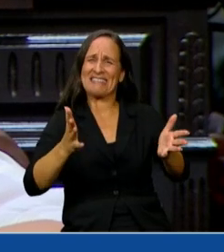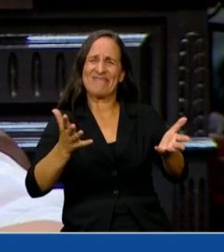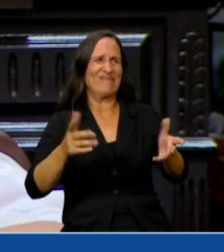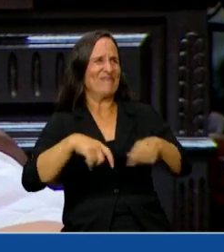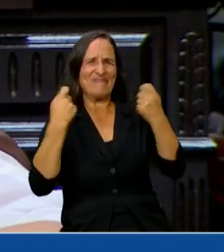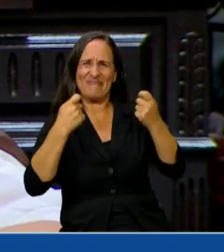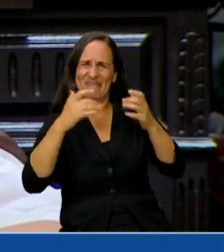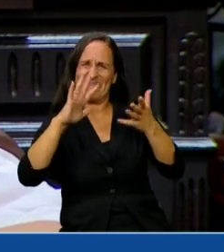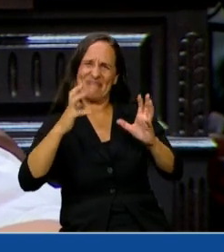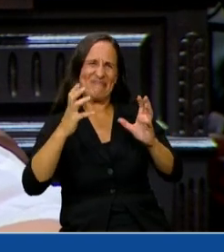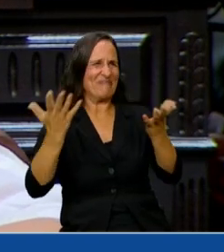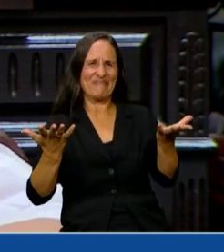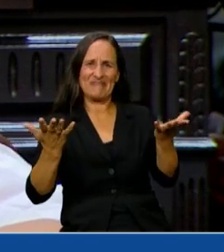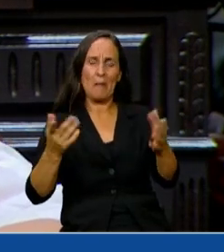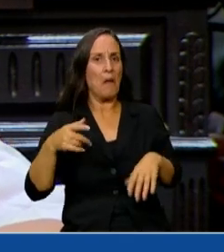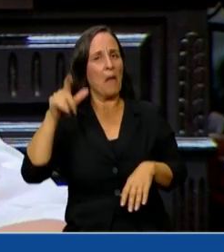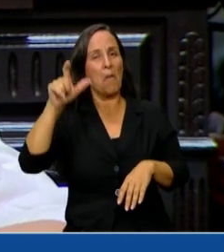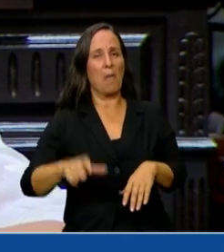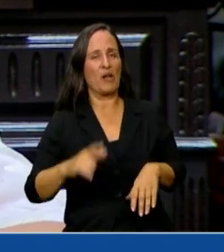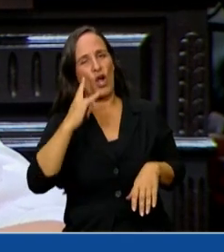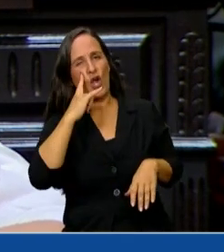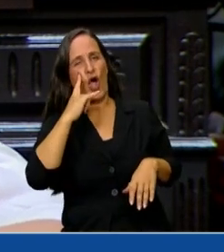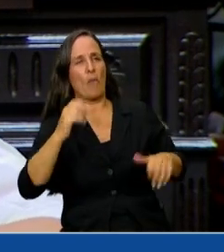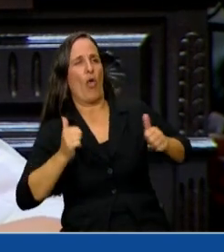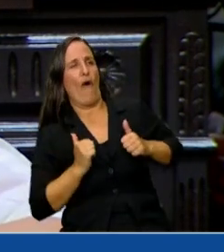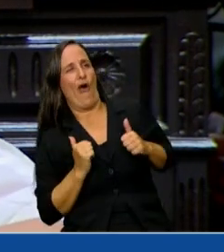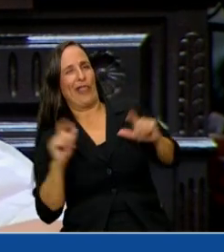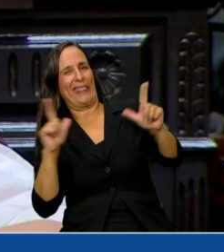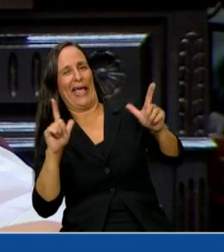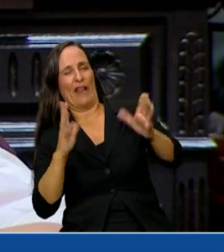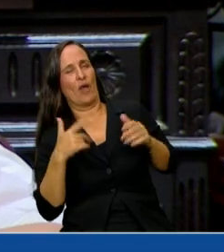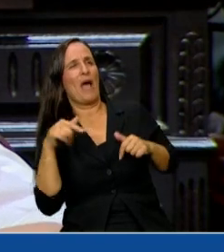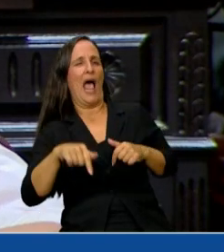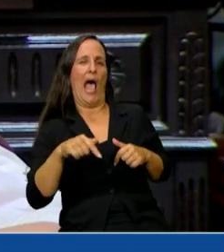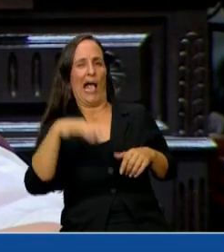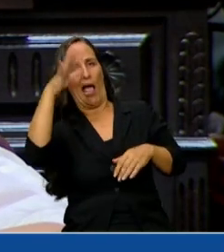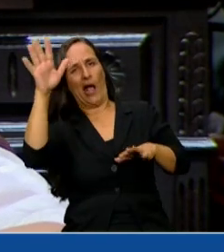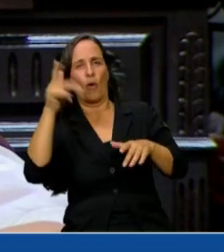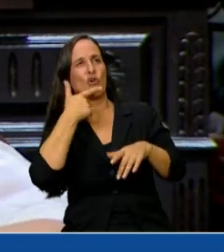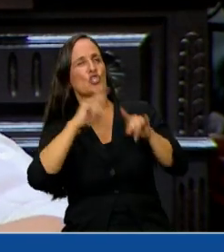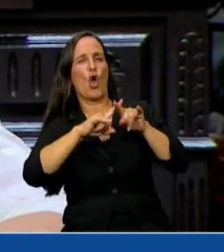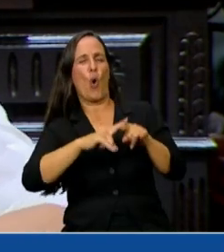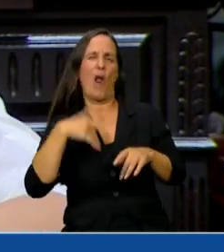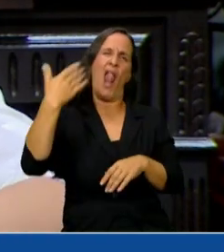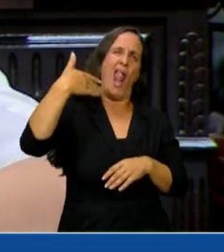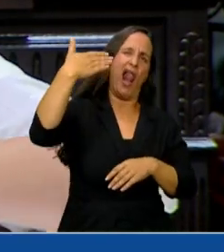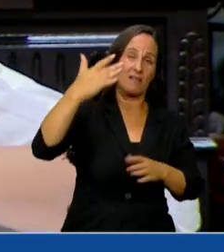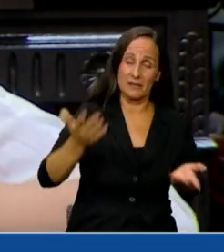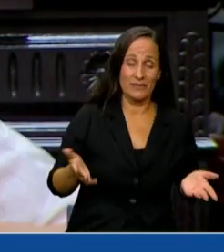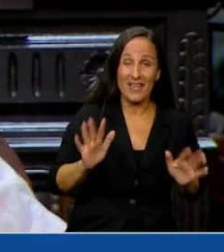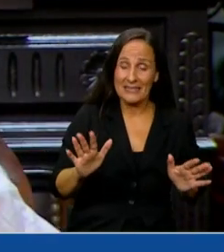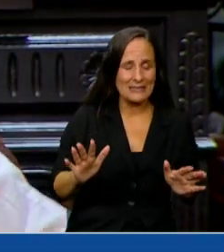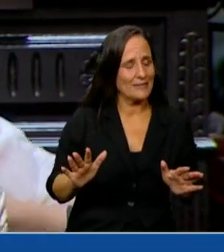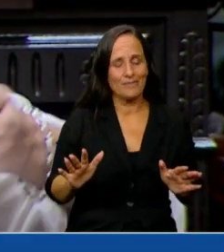personajes que se sienten más cómodos en set de televisión, vengan acá a hacer un espectáculo deplorable. Dicho